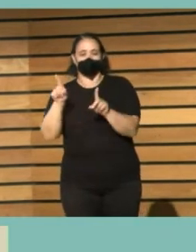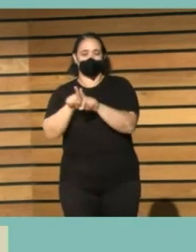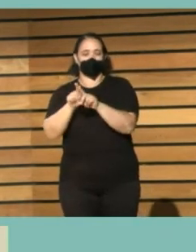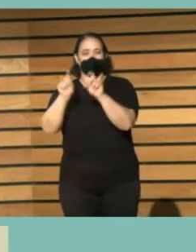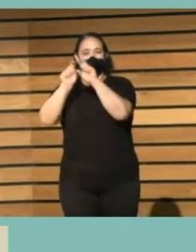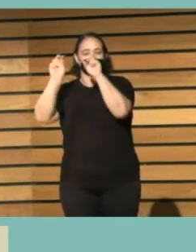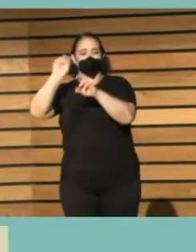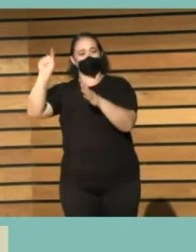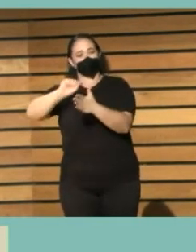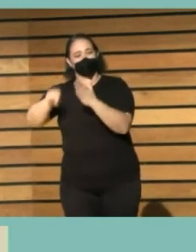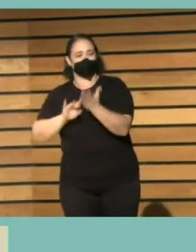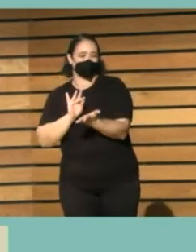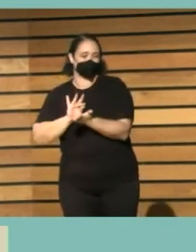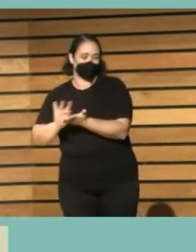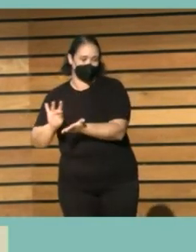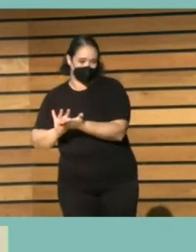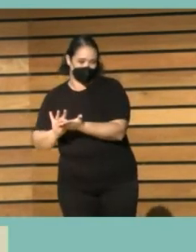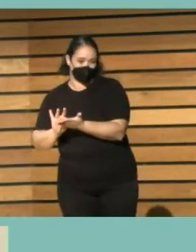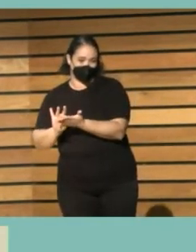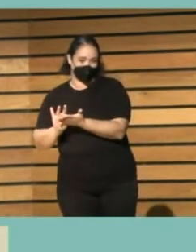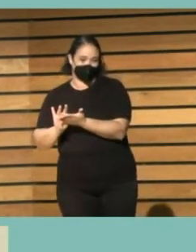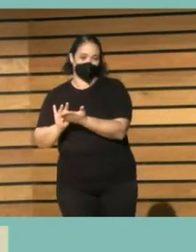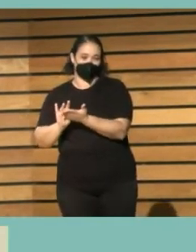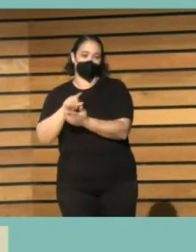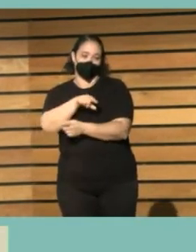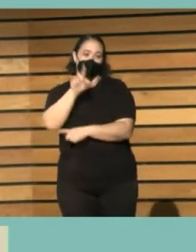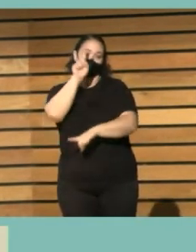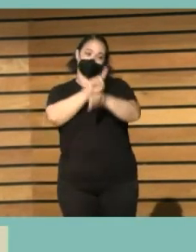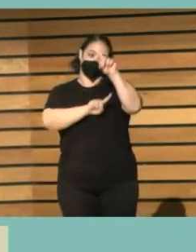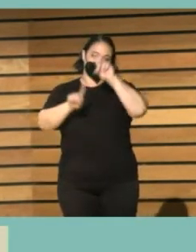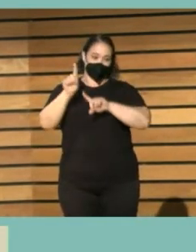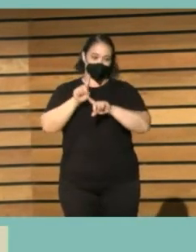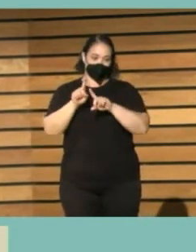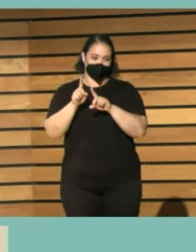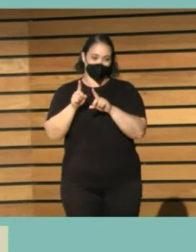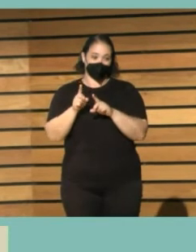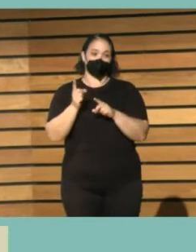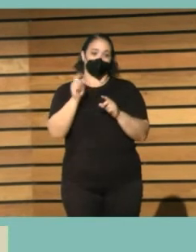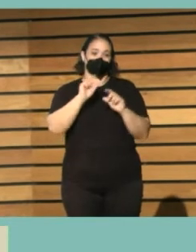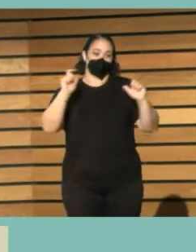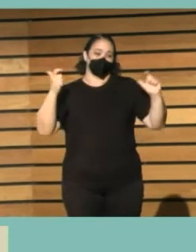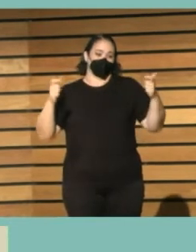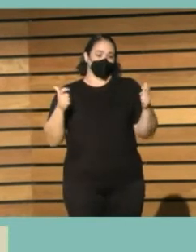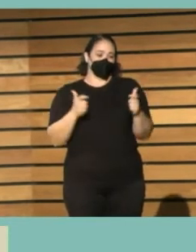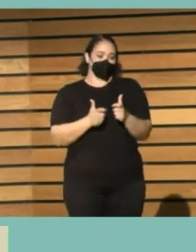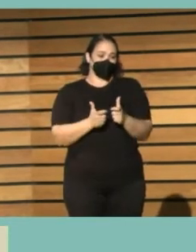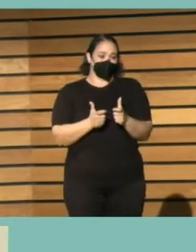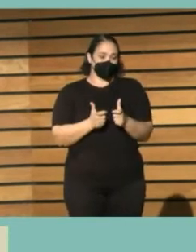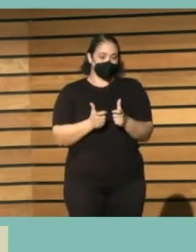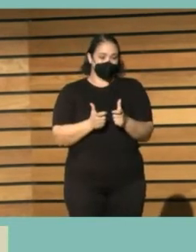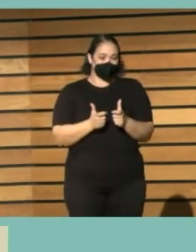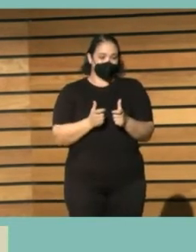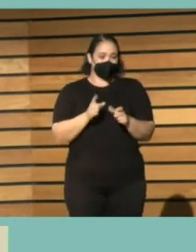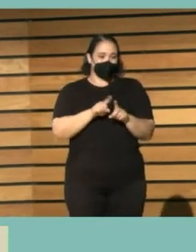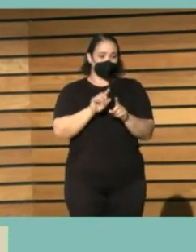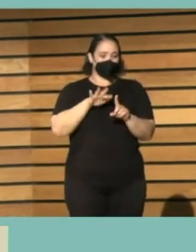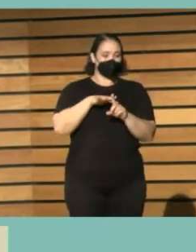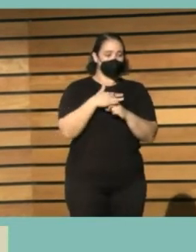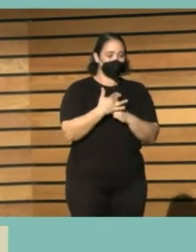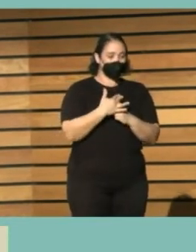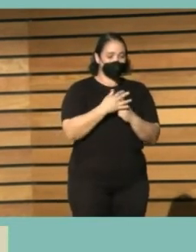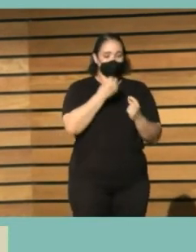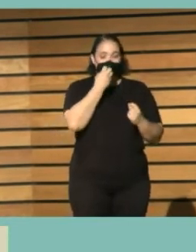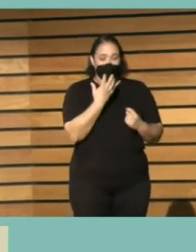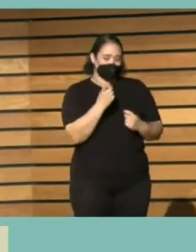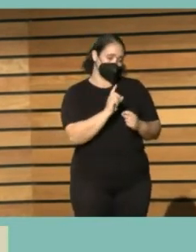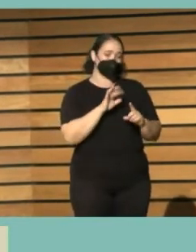de empresas de servicio etcétera etcétera y eso redunda en en una mala situación de